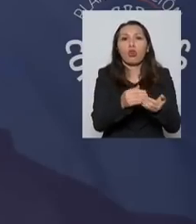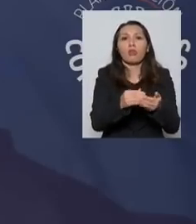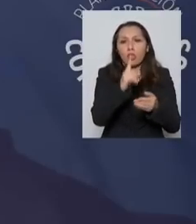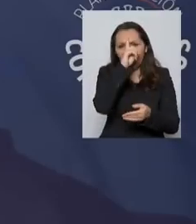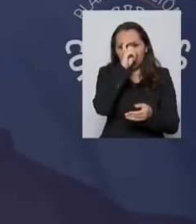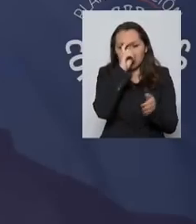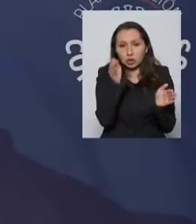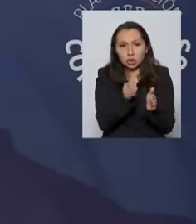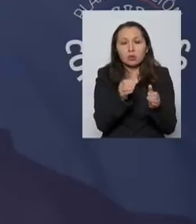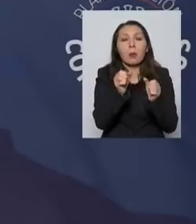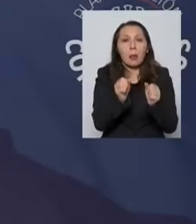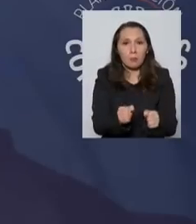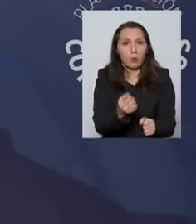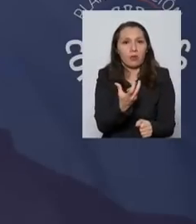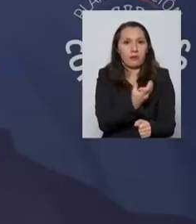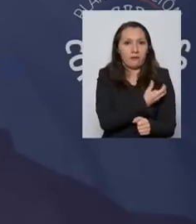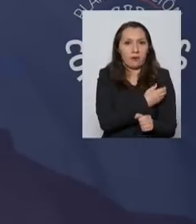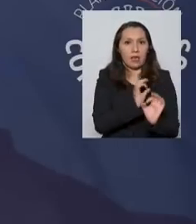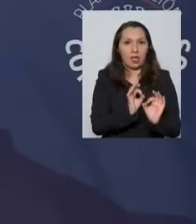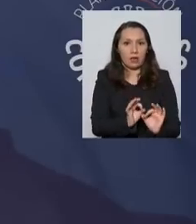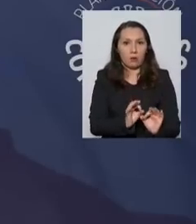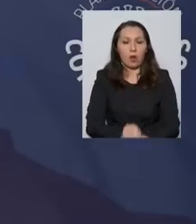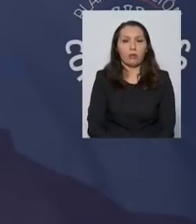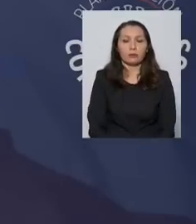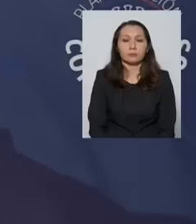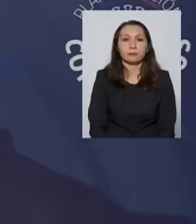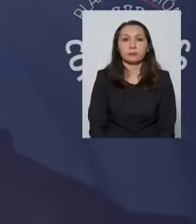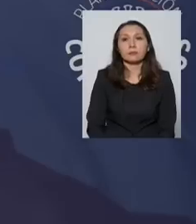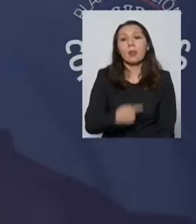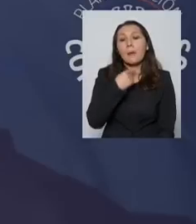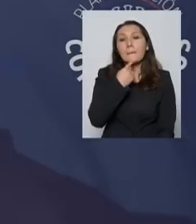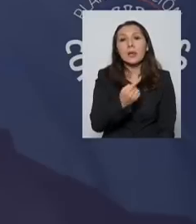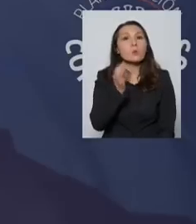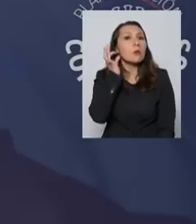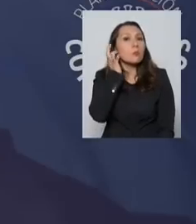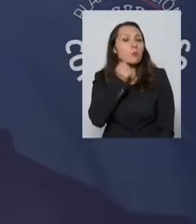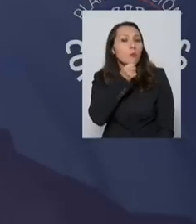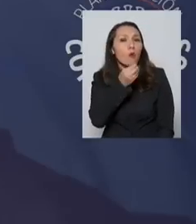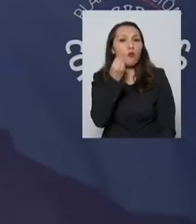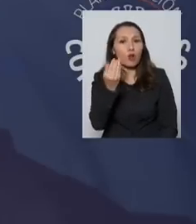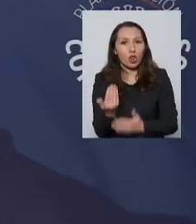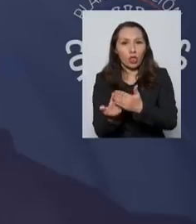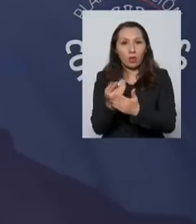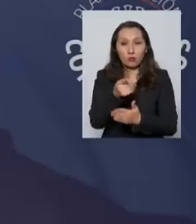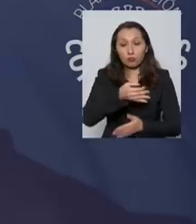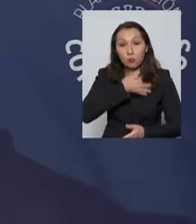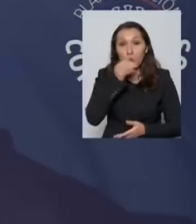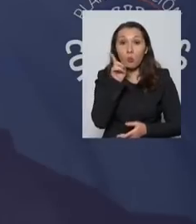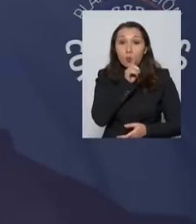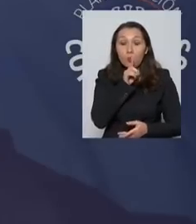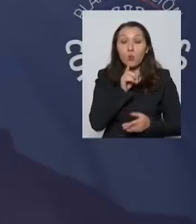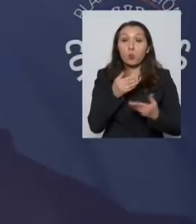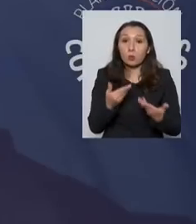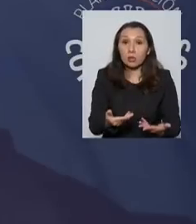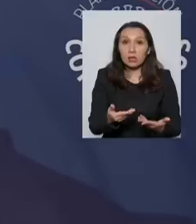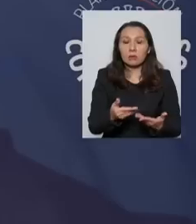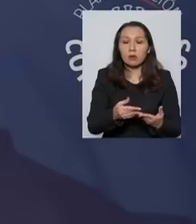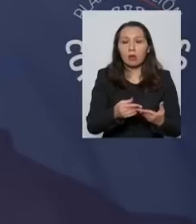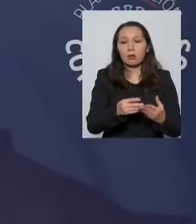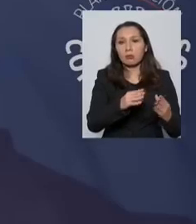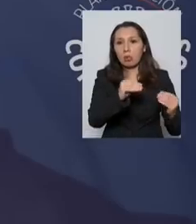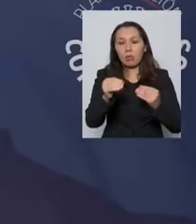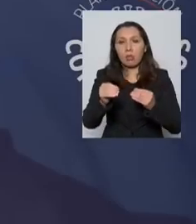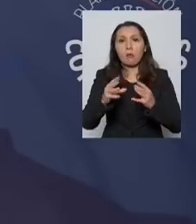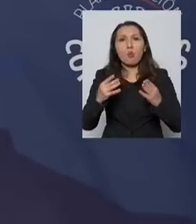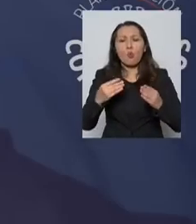para que se inmunicen adecuadamente. Ministro, buenos días. Bueno, sus declaraciones, las últimas al menos, han causado